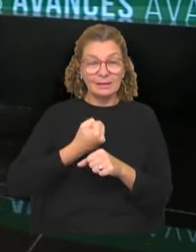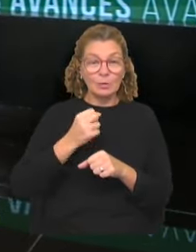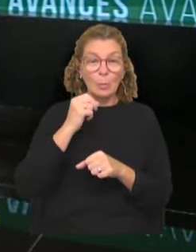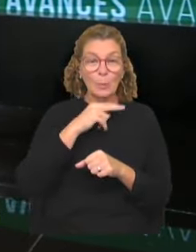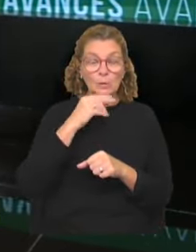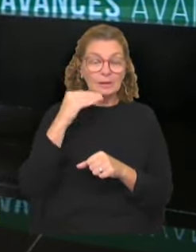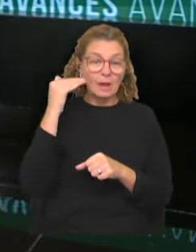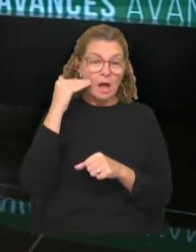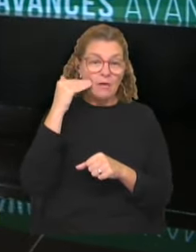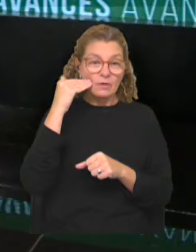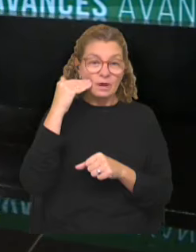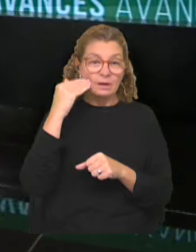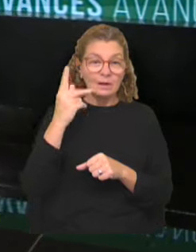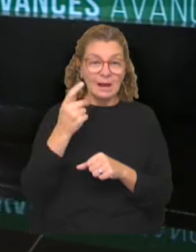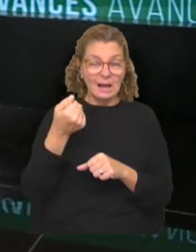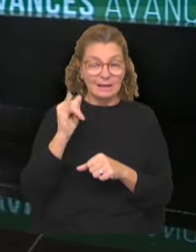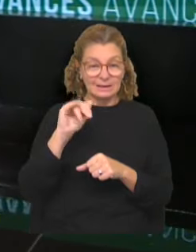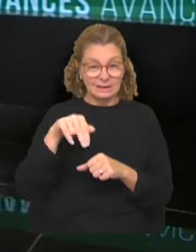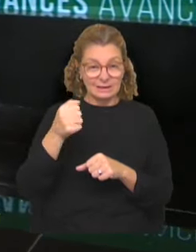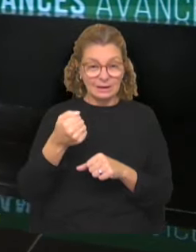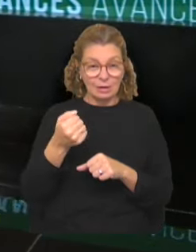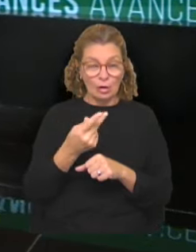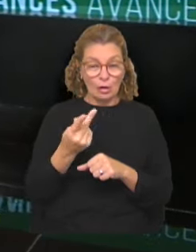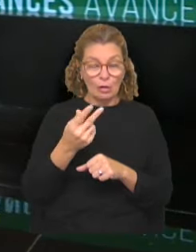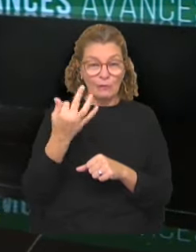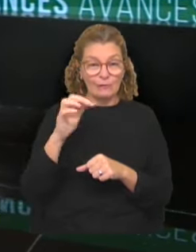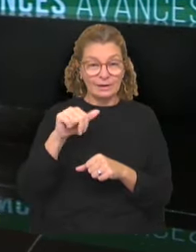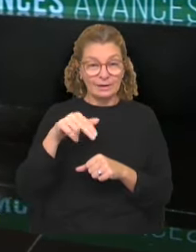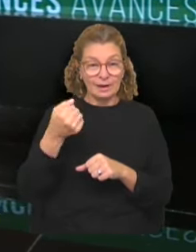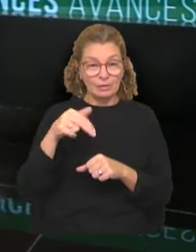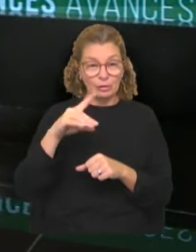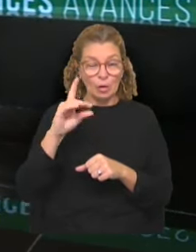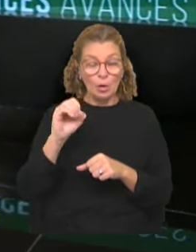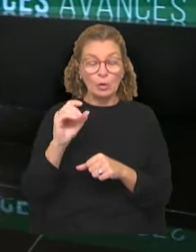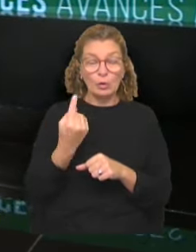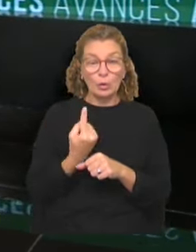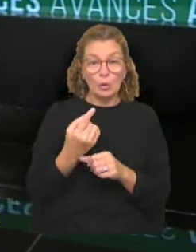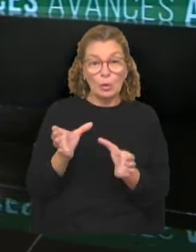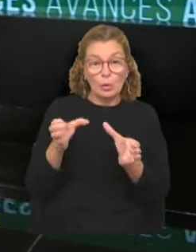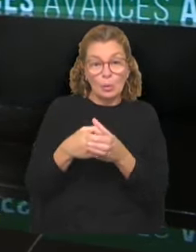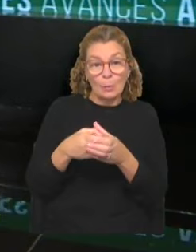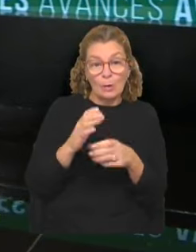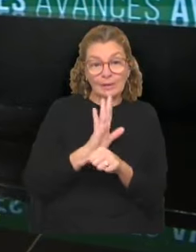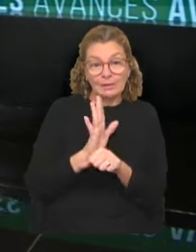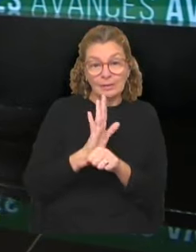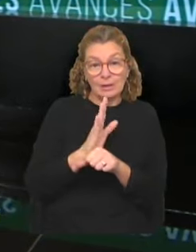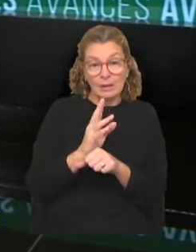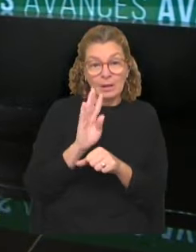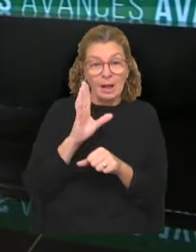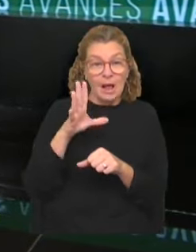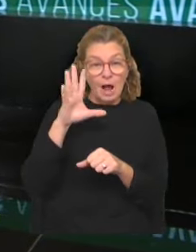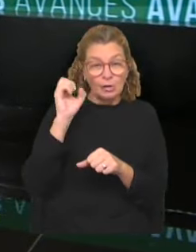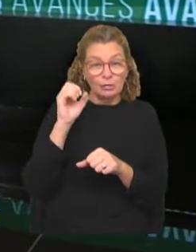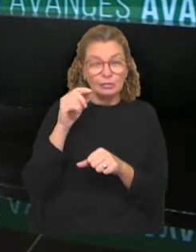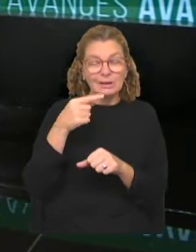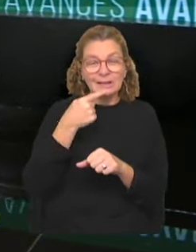abril. Karina y Fernando y un grupo de actrices protagonizaron anoche este